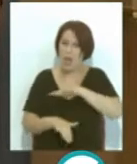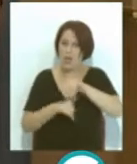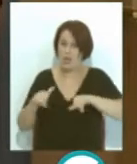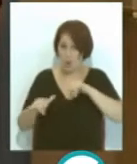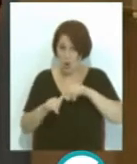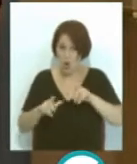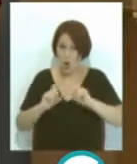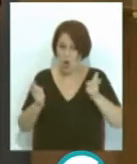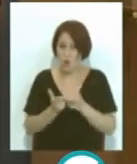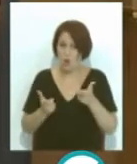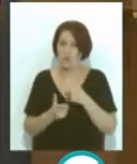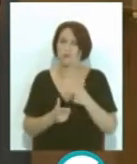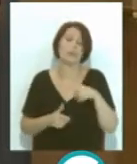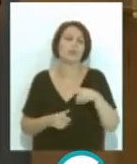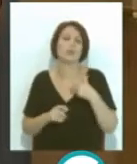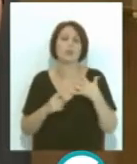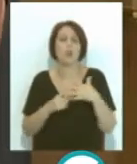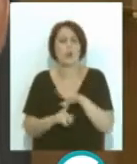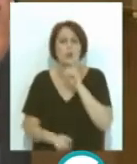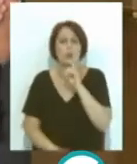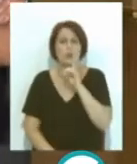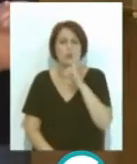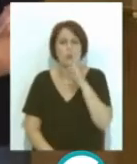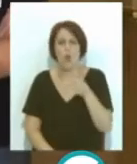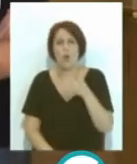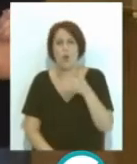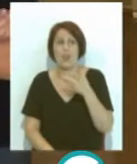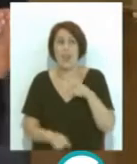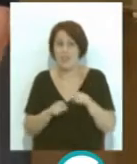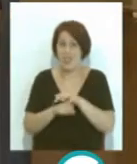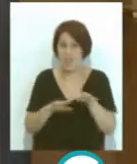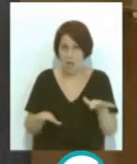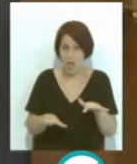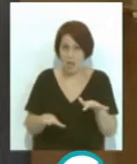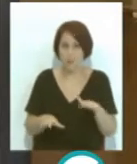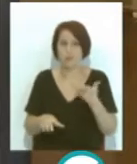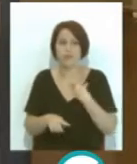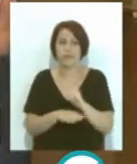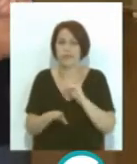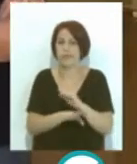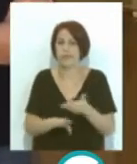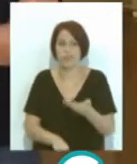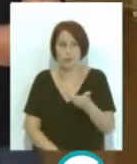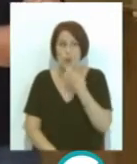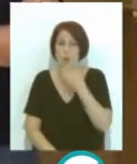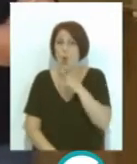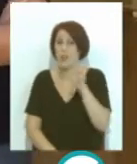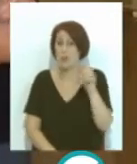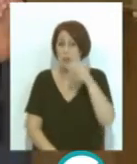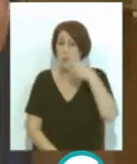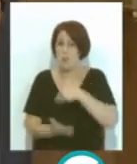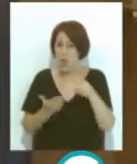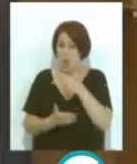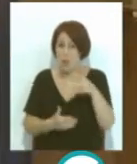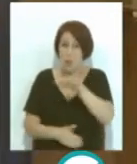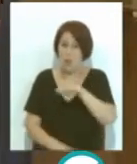después de pasar una situación complicada a raíz de la pandemia, está haciendo inversiones muy importantes, como 400 millones de euros,